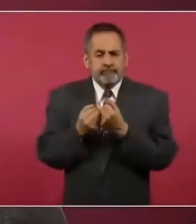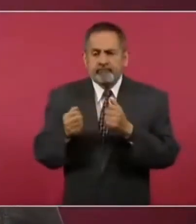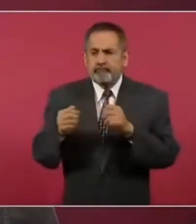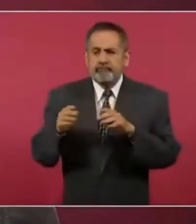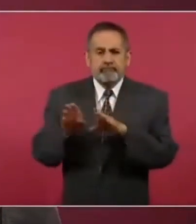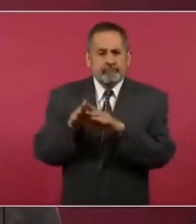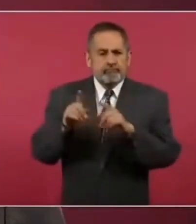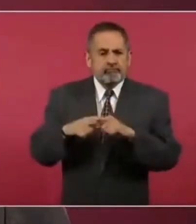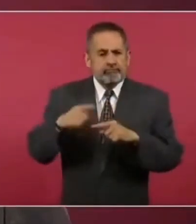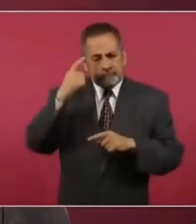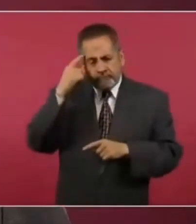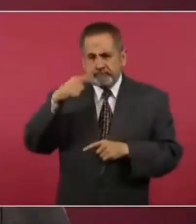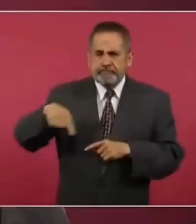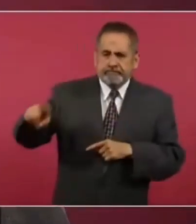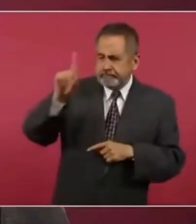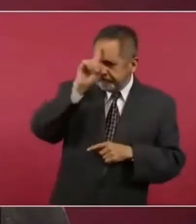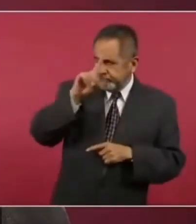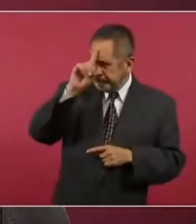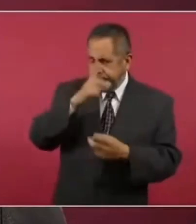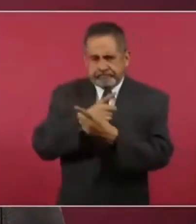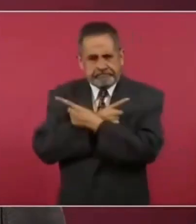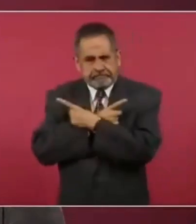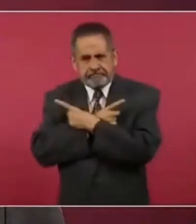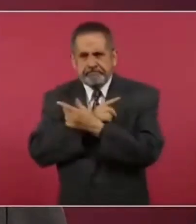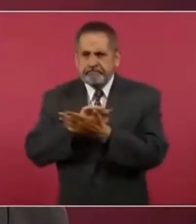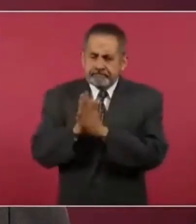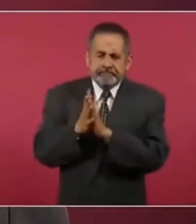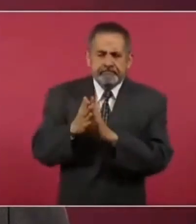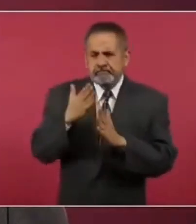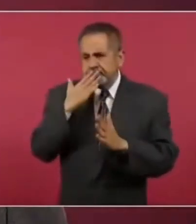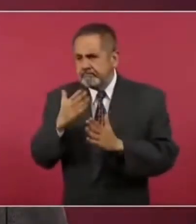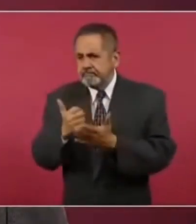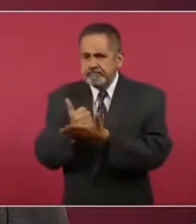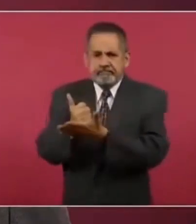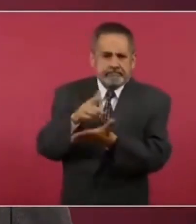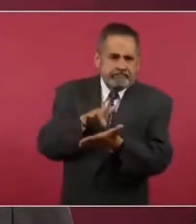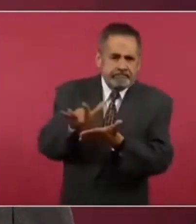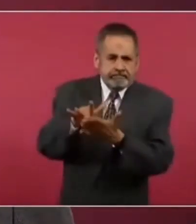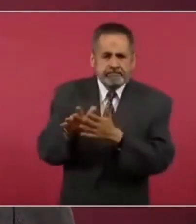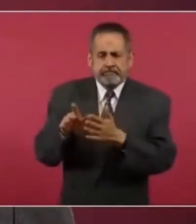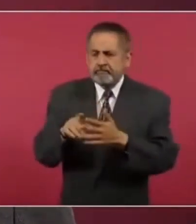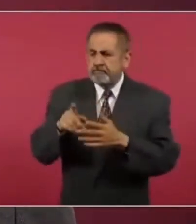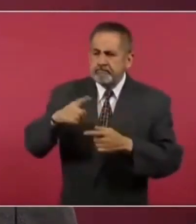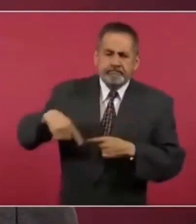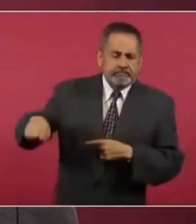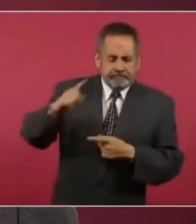en moralizar, en purificar la vida pública.